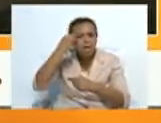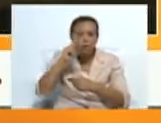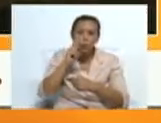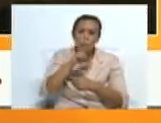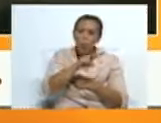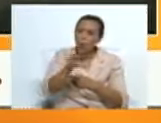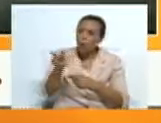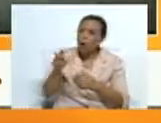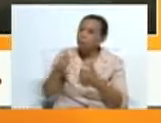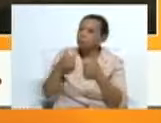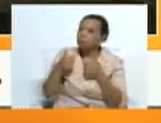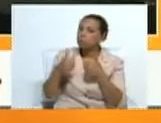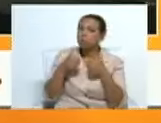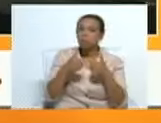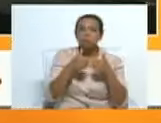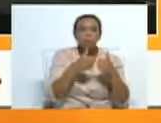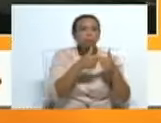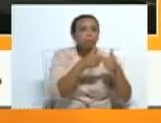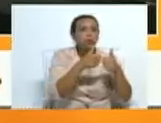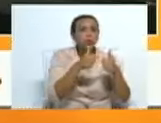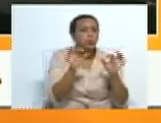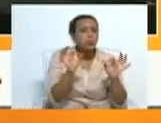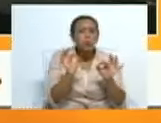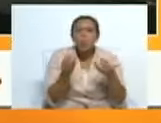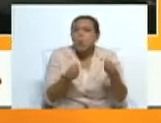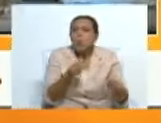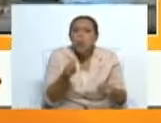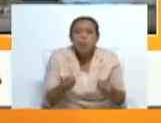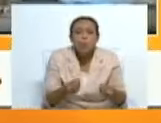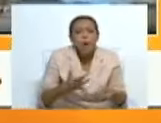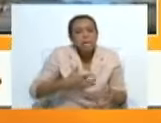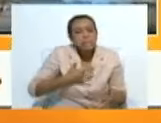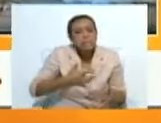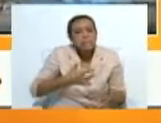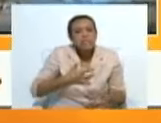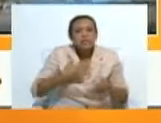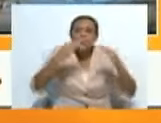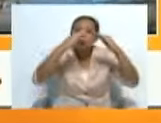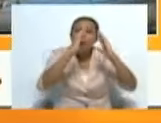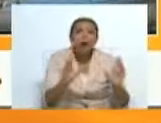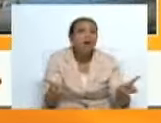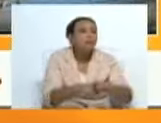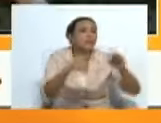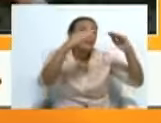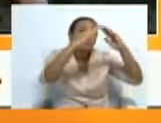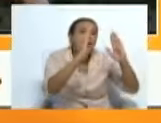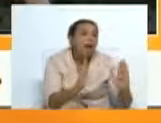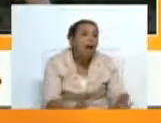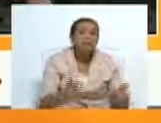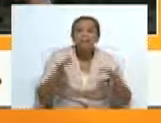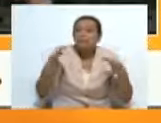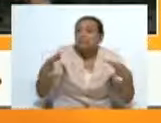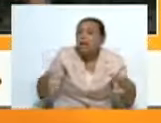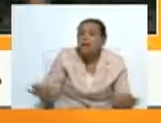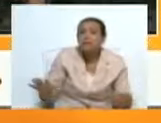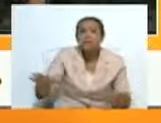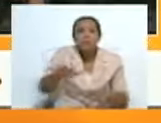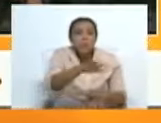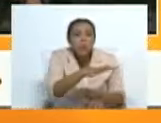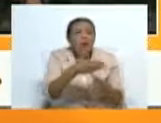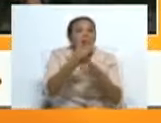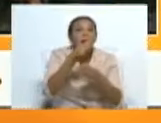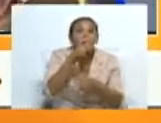es fundamental, porque nos hace sentir como en nuestra casa, la acolencia, la